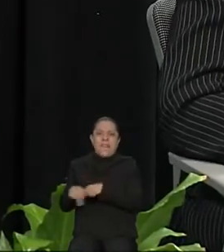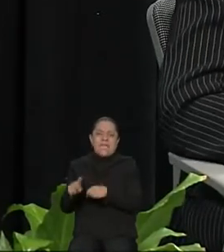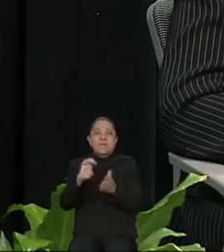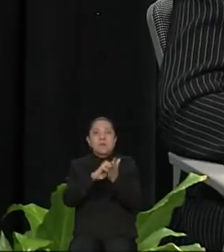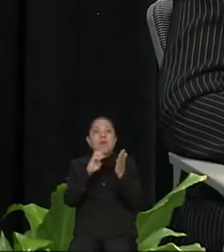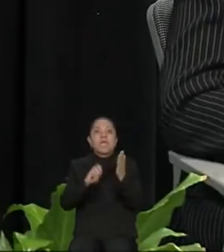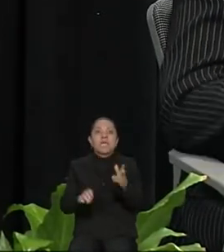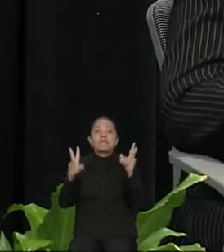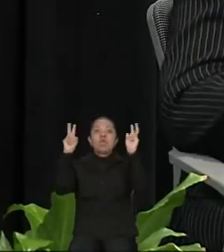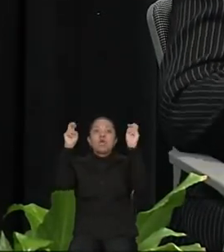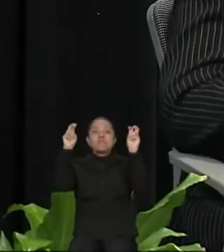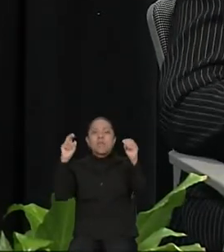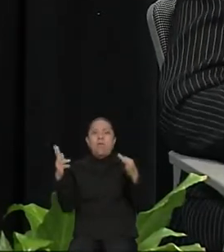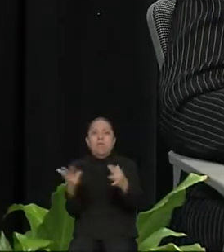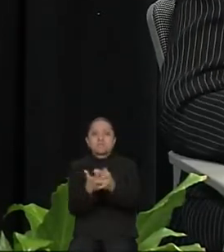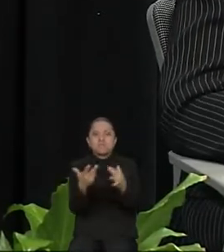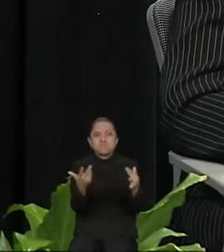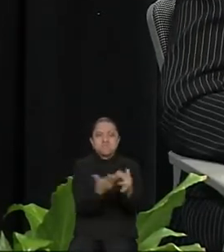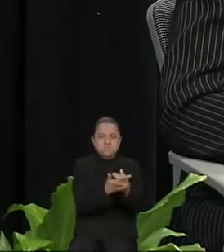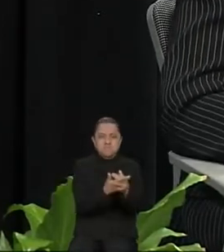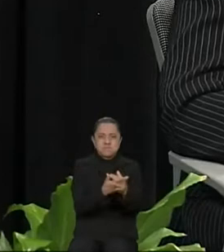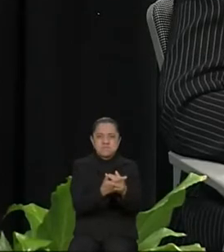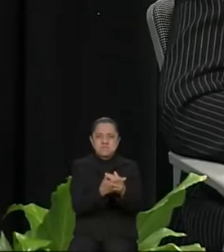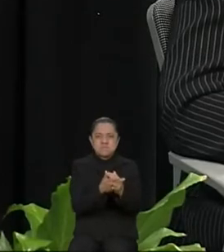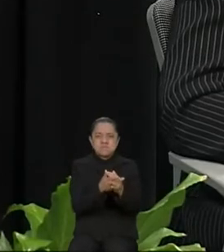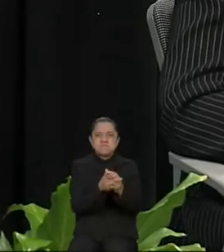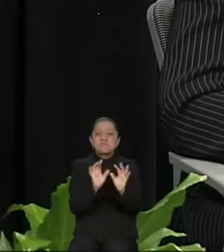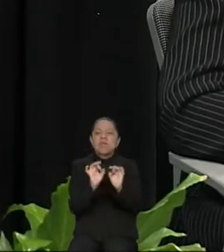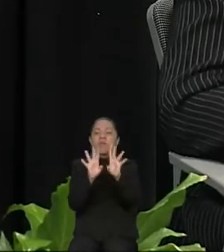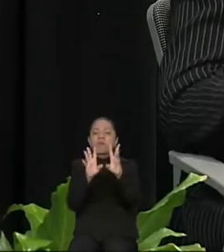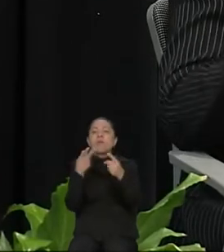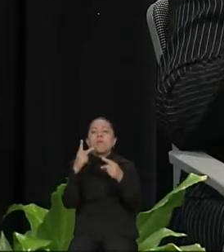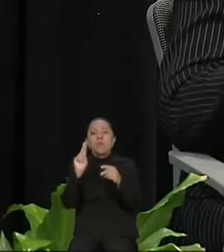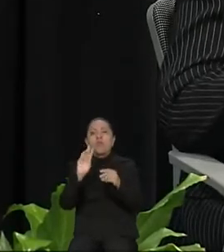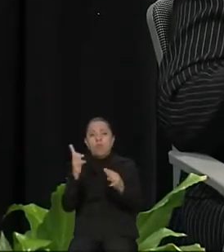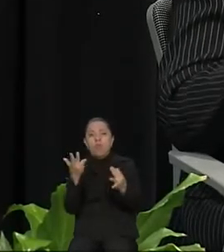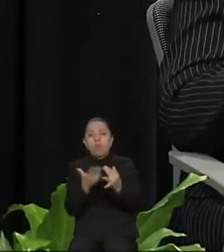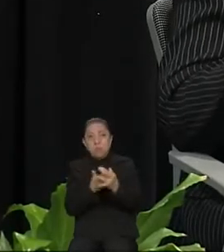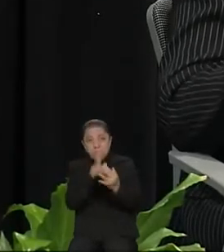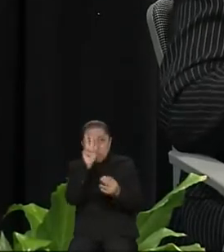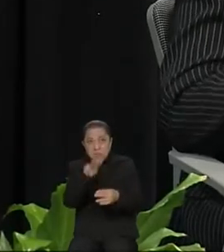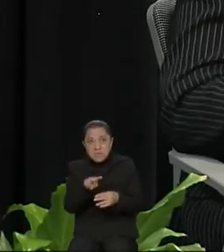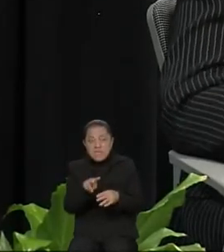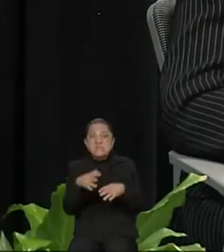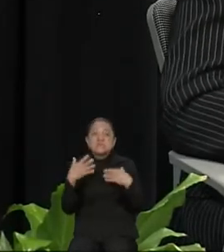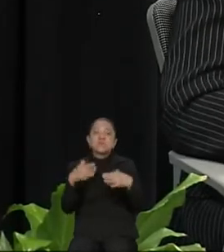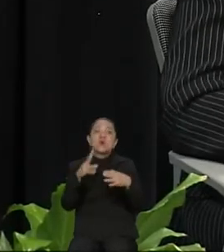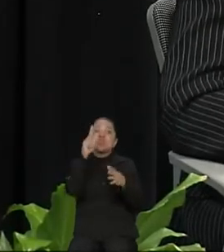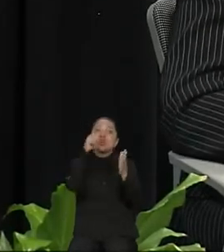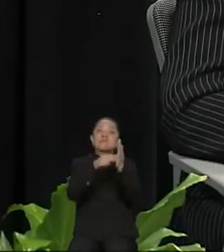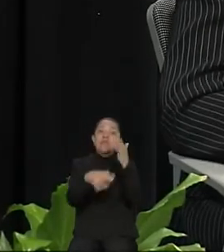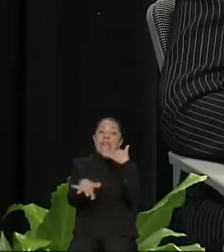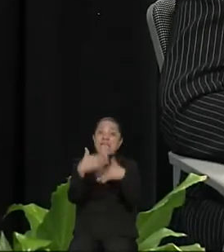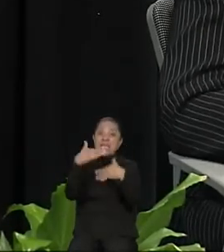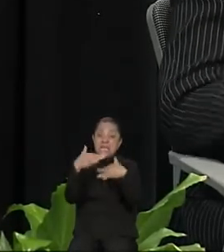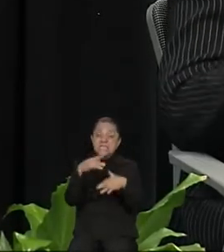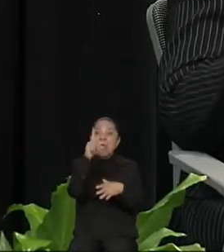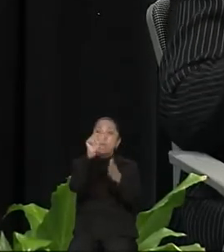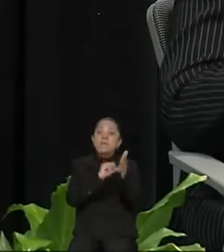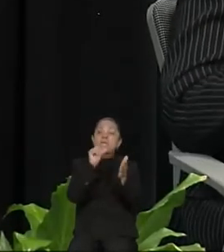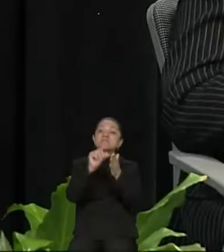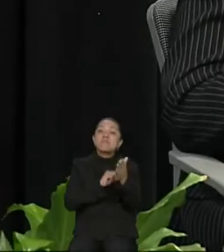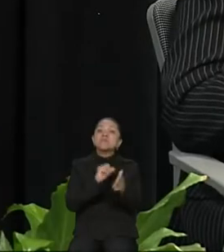homicidios, homicidio doloso, en el 2015 se registraron 41 homicidios al mes, en el 2016